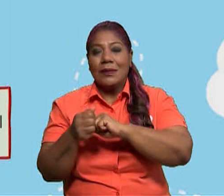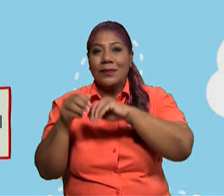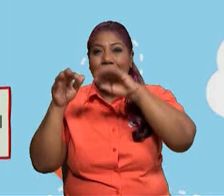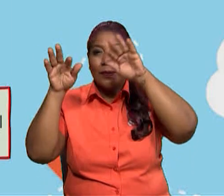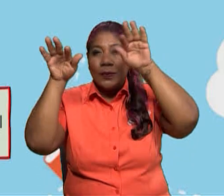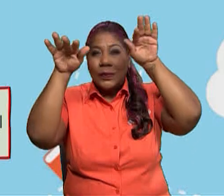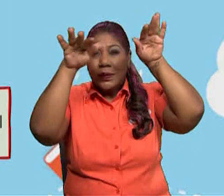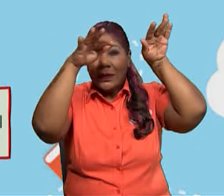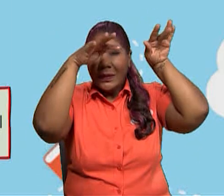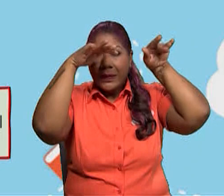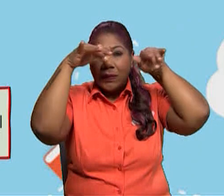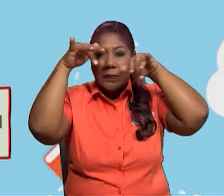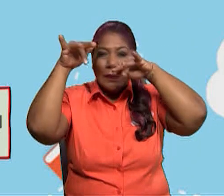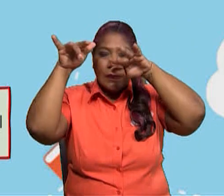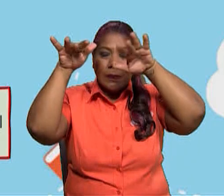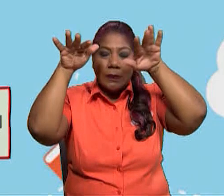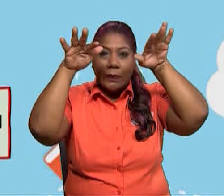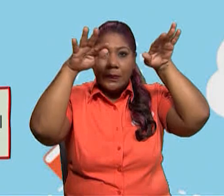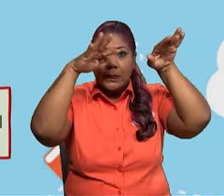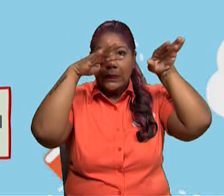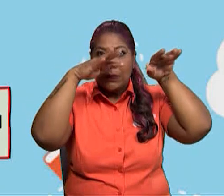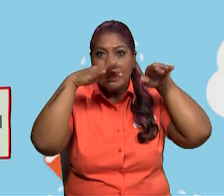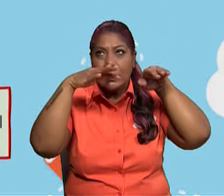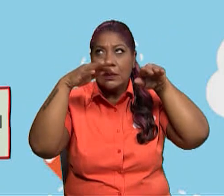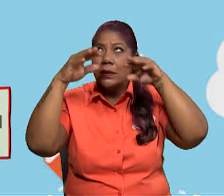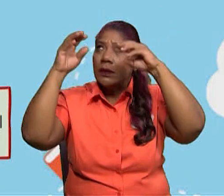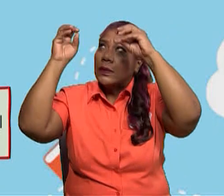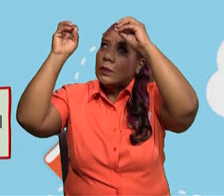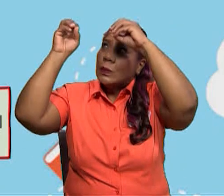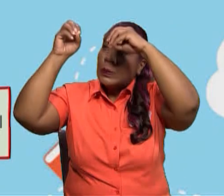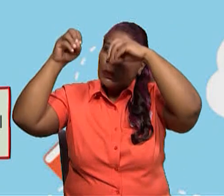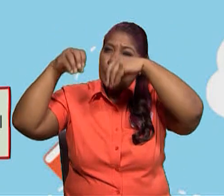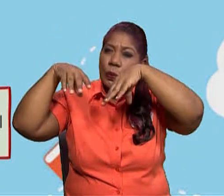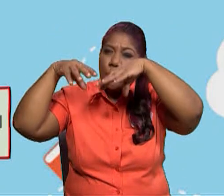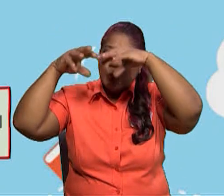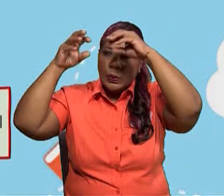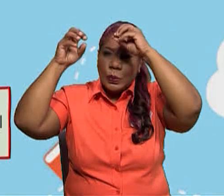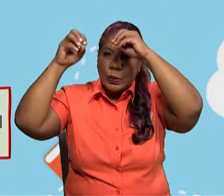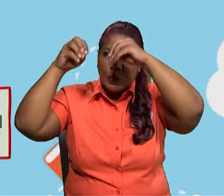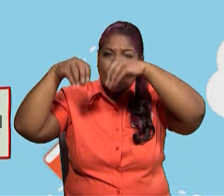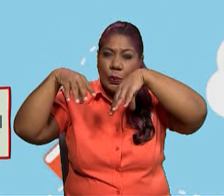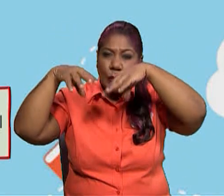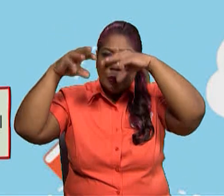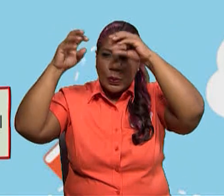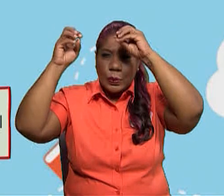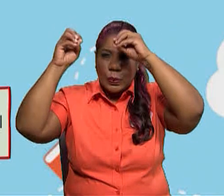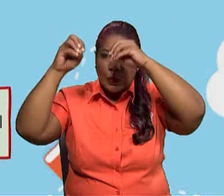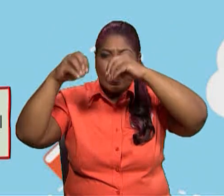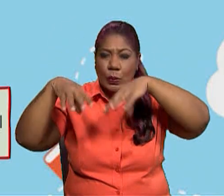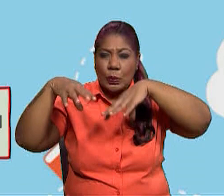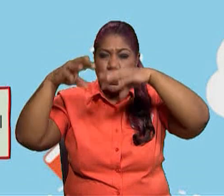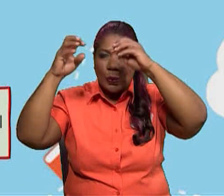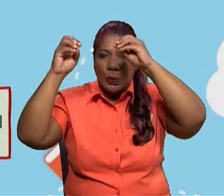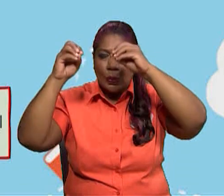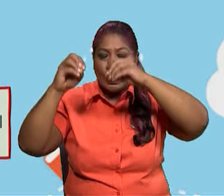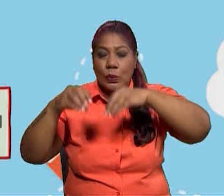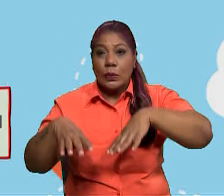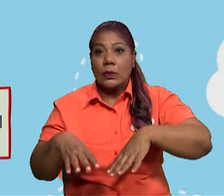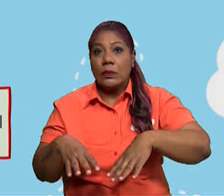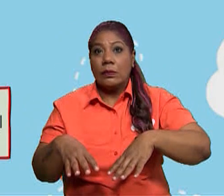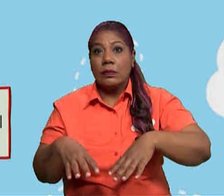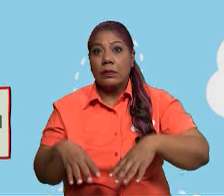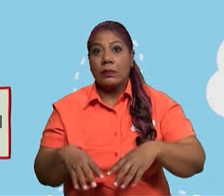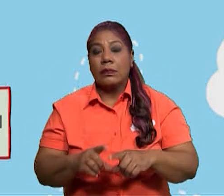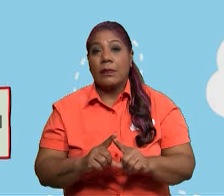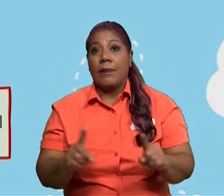propia naturaleza. Ya saben que cuando viene la lluvia, época lluviosa, llueve bastante. Si tiramos basura